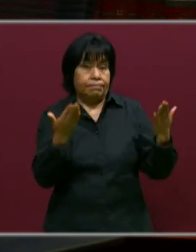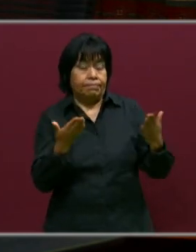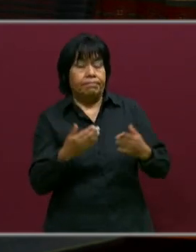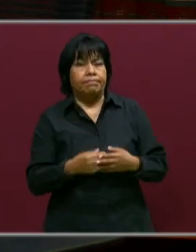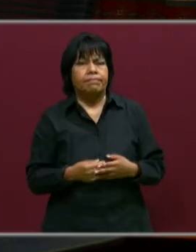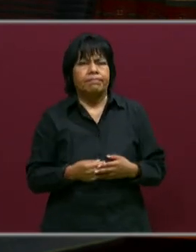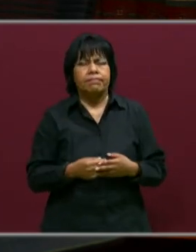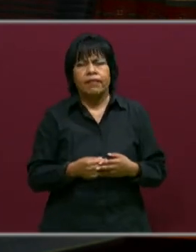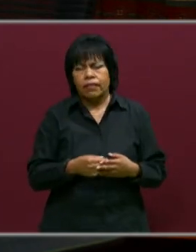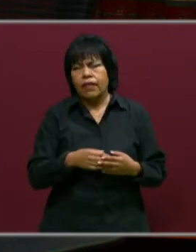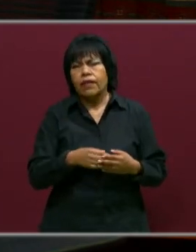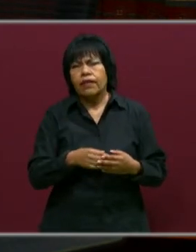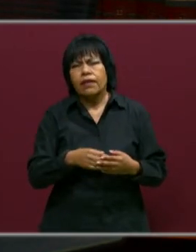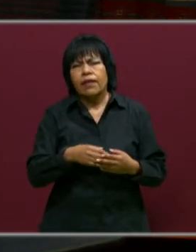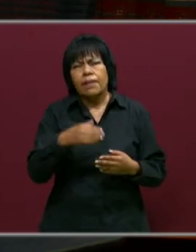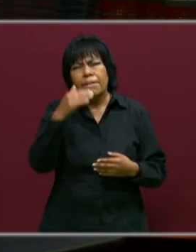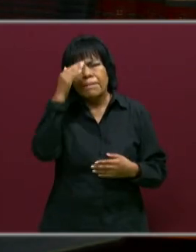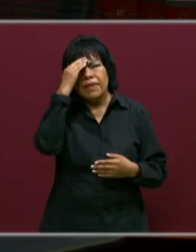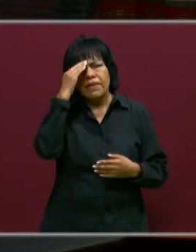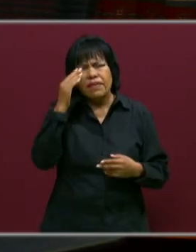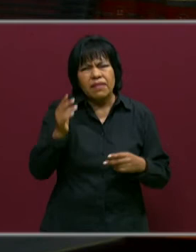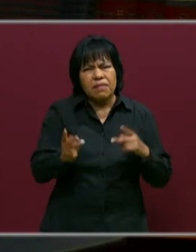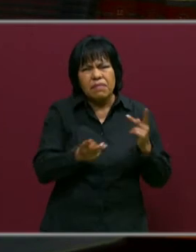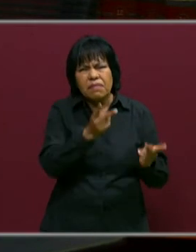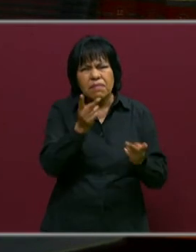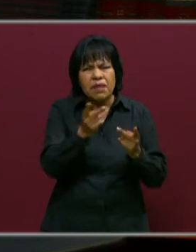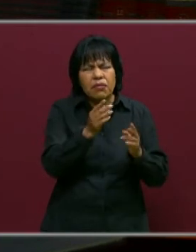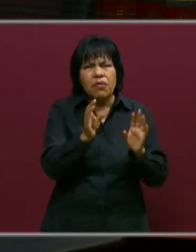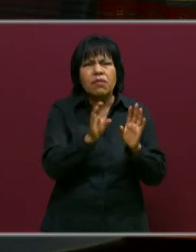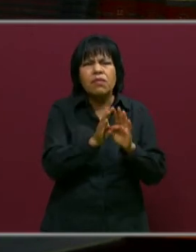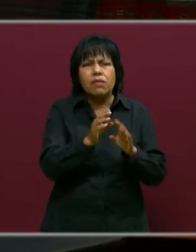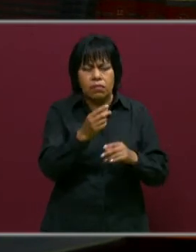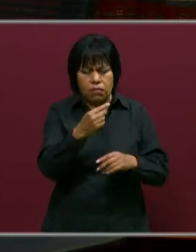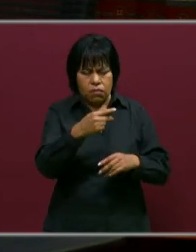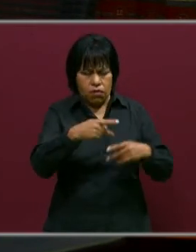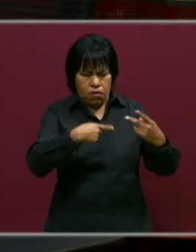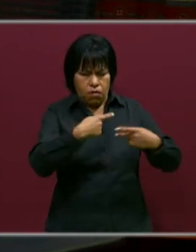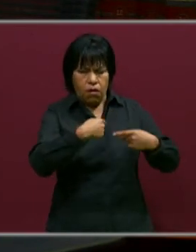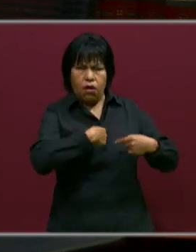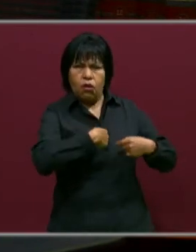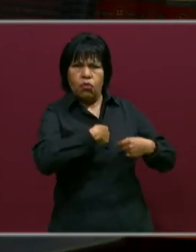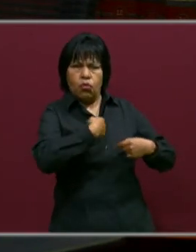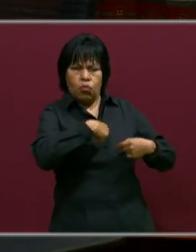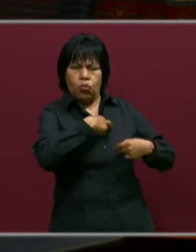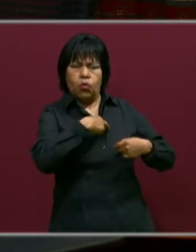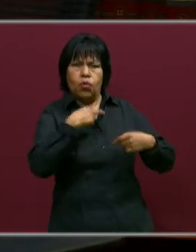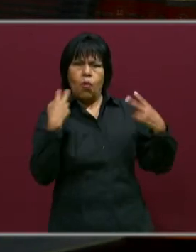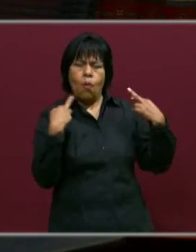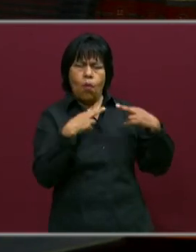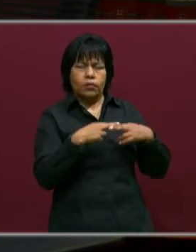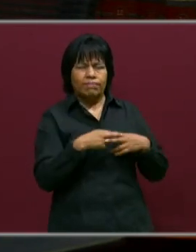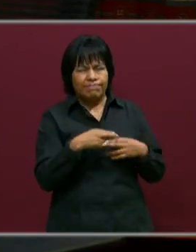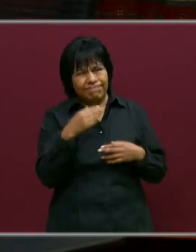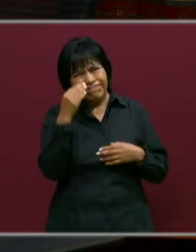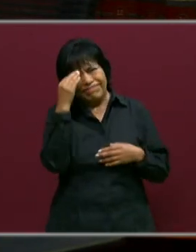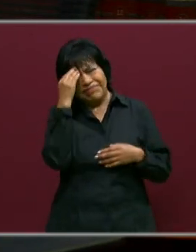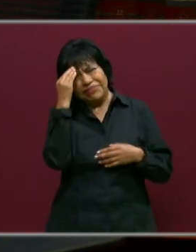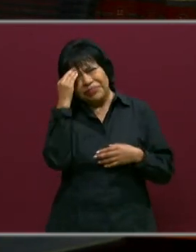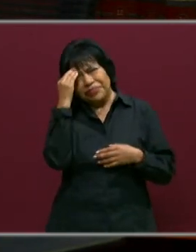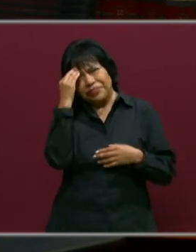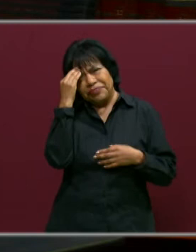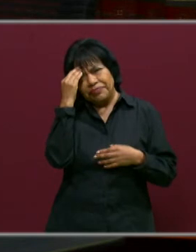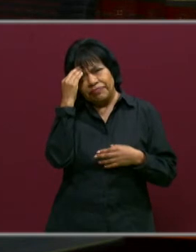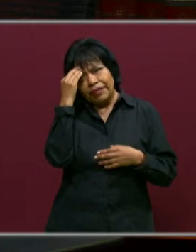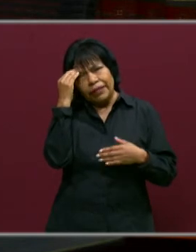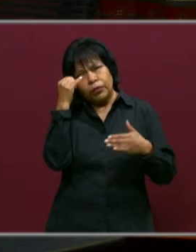convendría reflexionar en preguntas como nosotros como docentes tendríamos que hacer un análisis, una reflexión